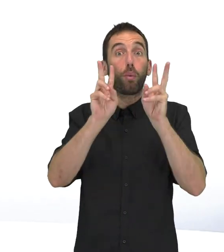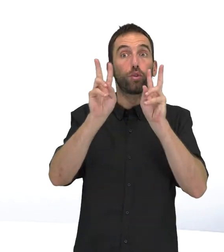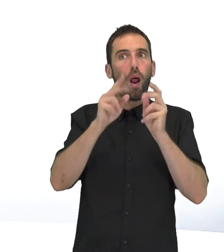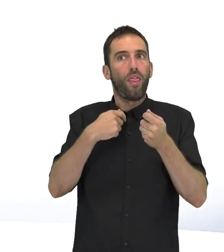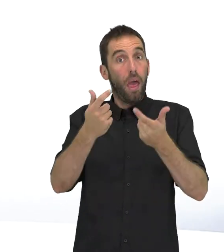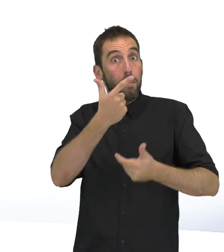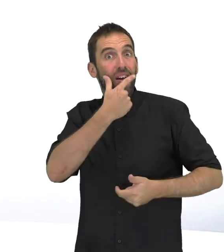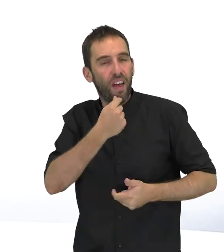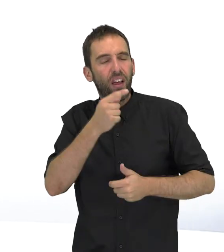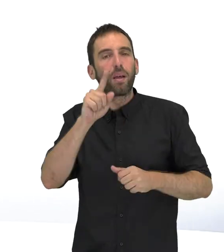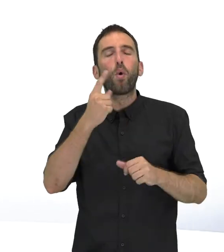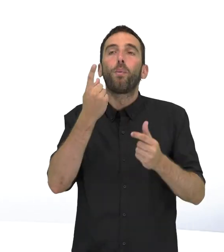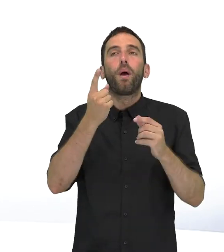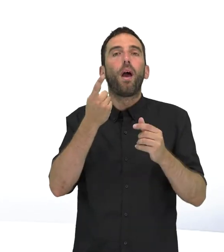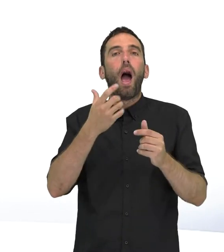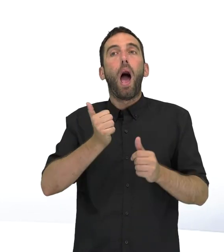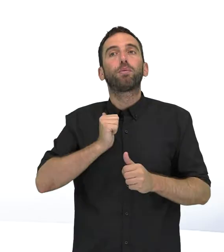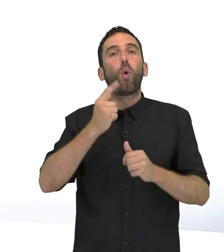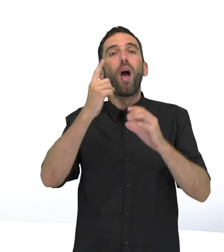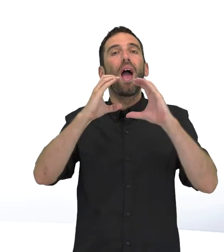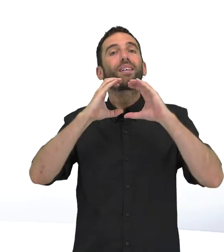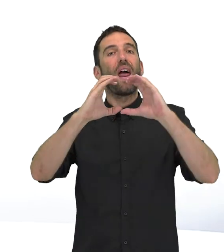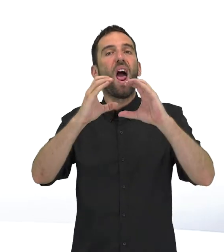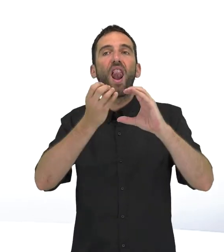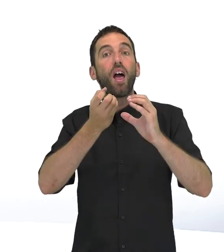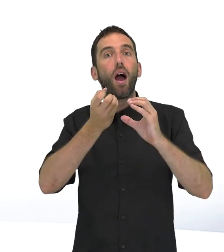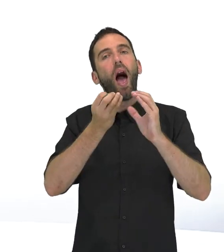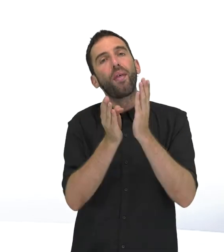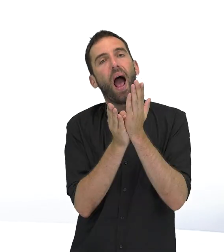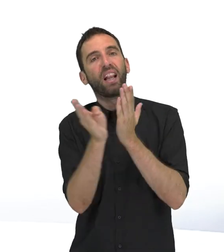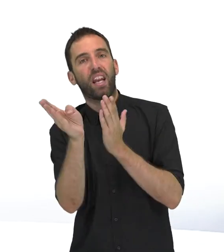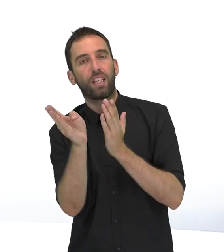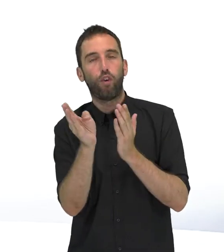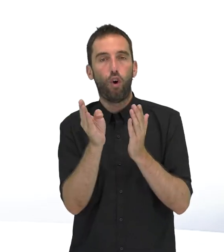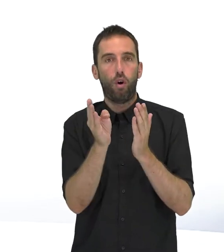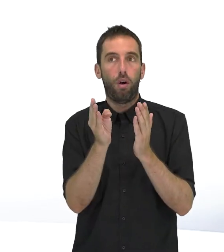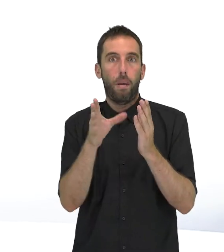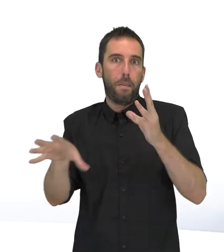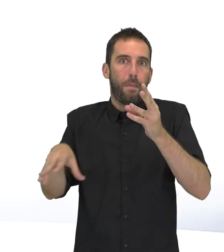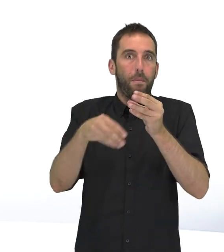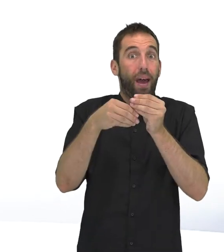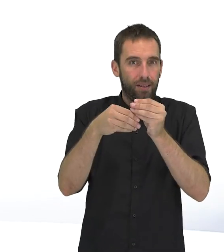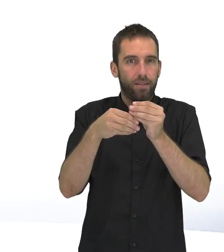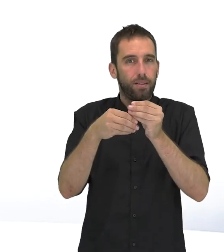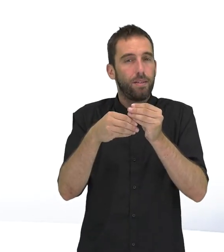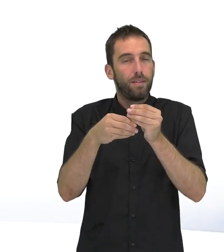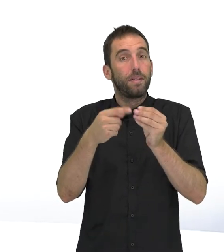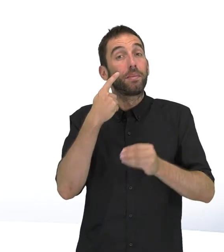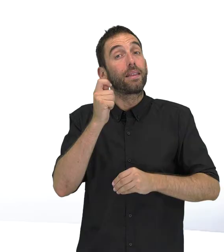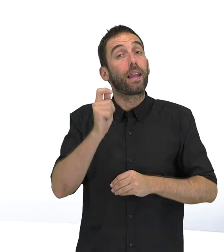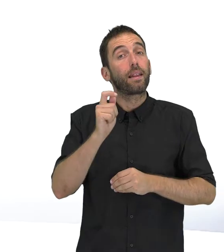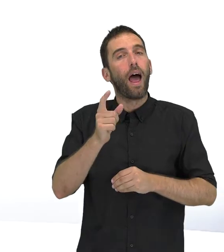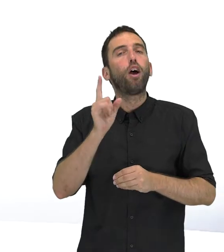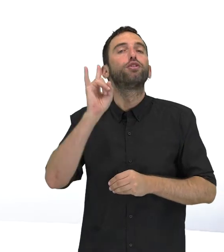información visual, deberemos ofrecer un canal alternativo y equivalente a la misma. Lo habitual será